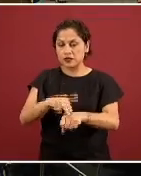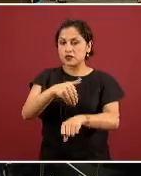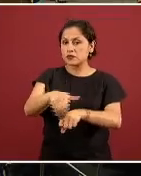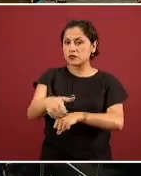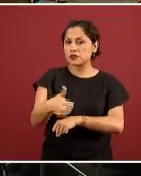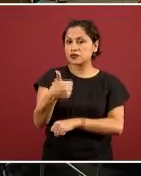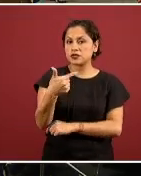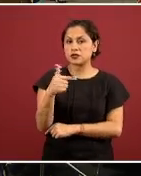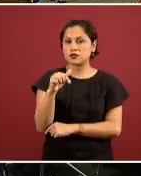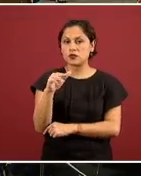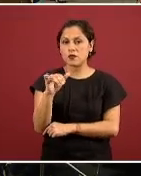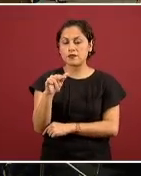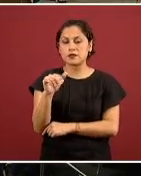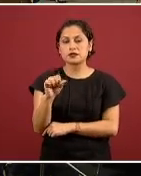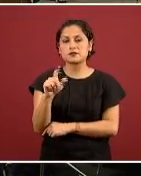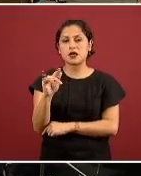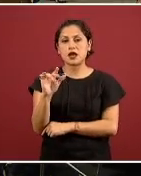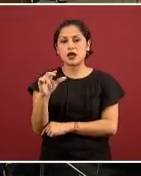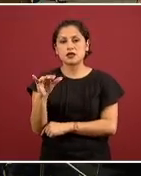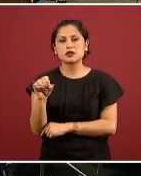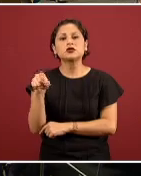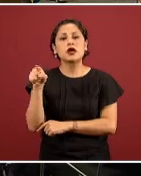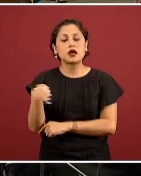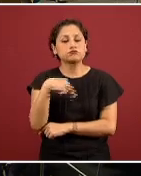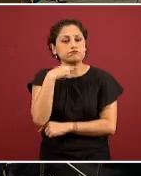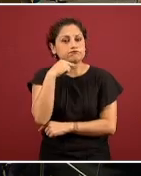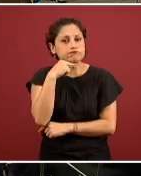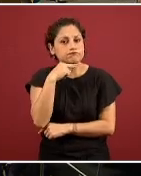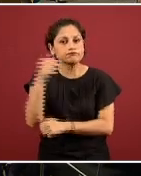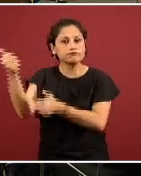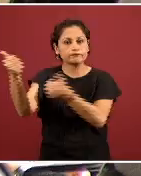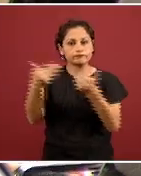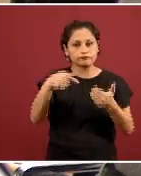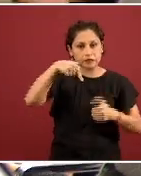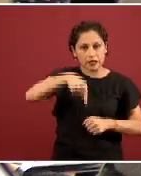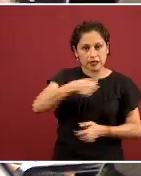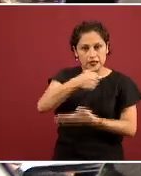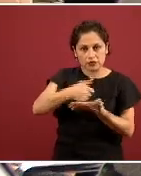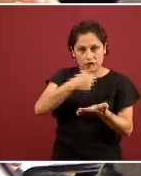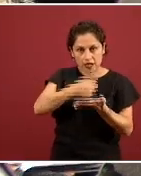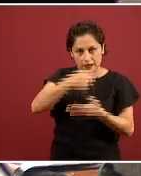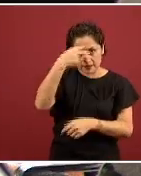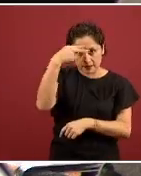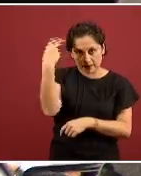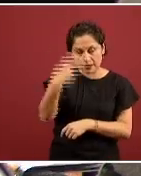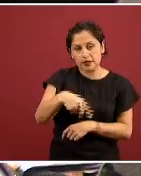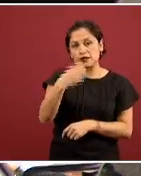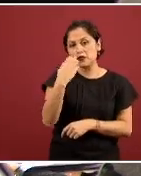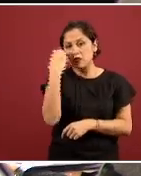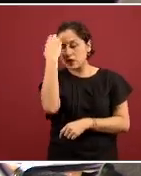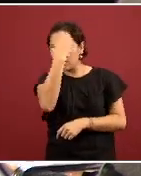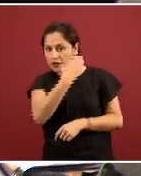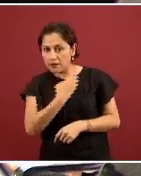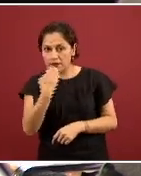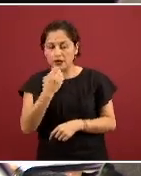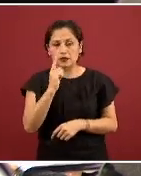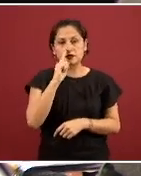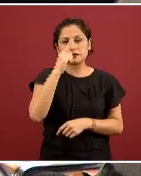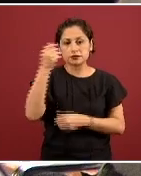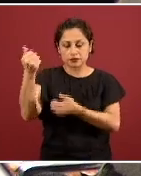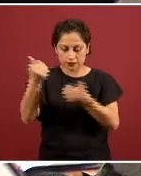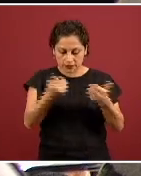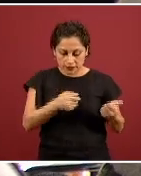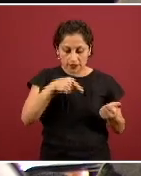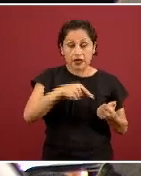Palacio desde donde se están enviando las muestras a la Ciudad de México llegándose a tardar nos dicen en promedio unos cinco días en